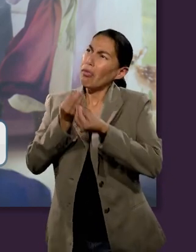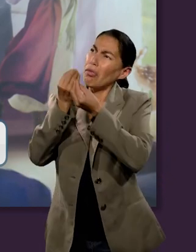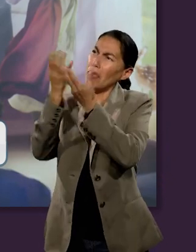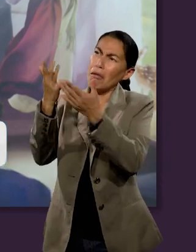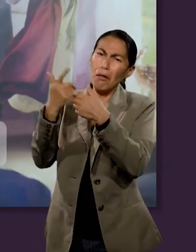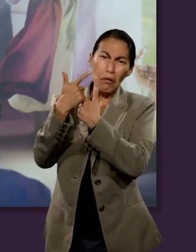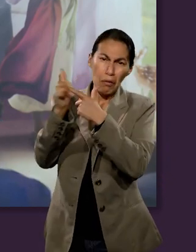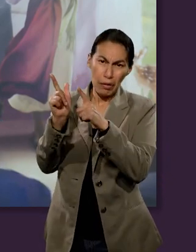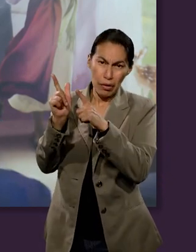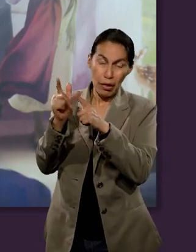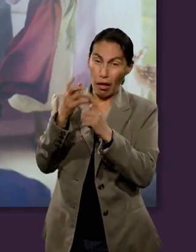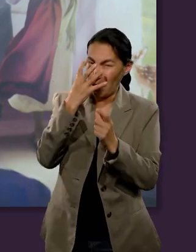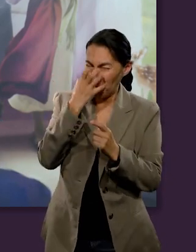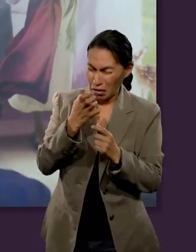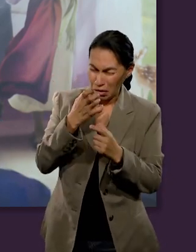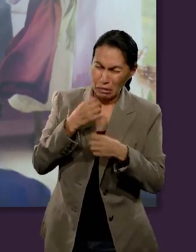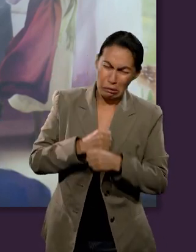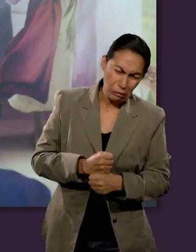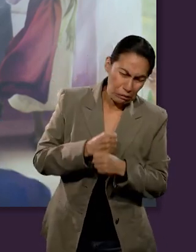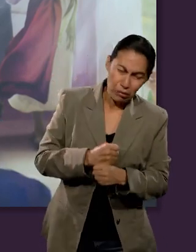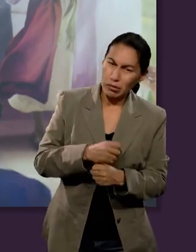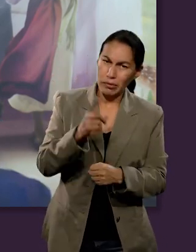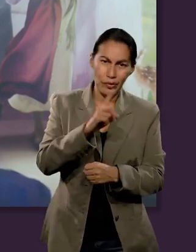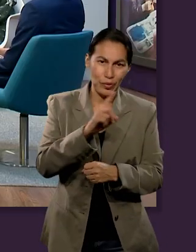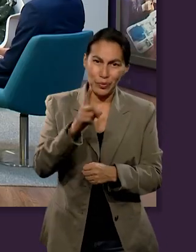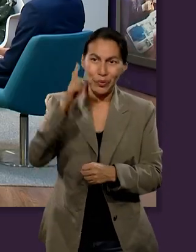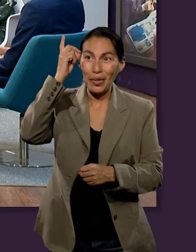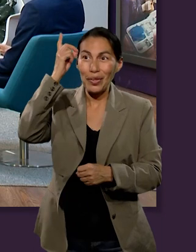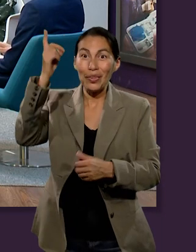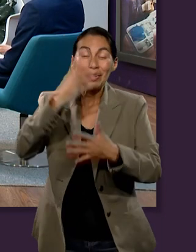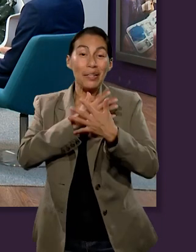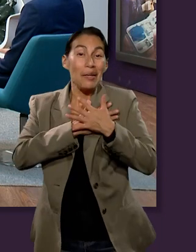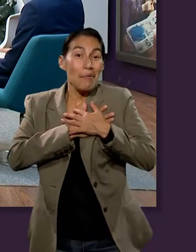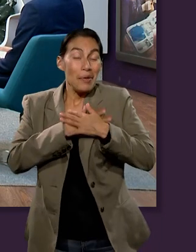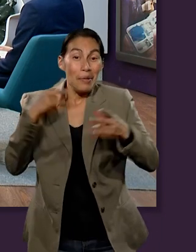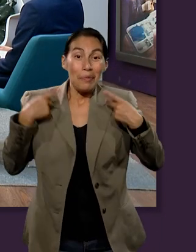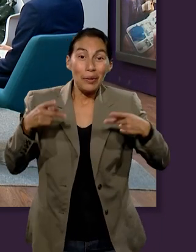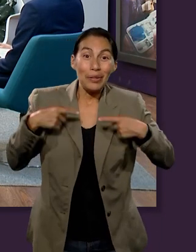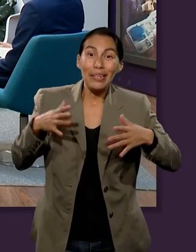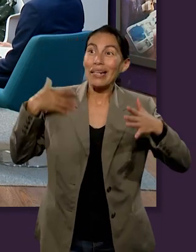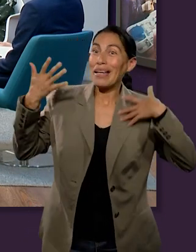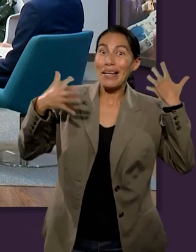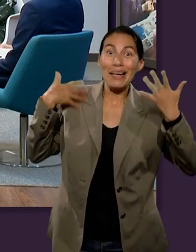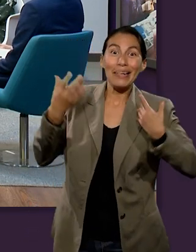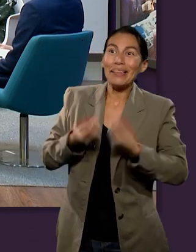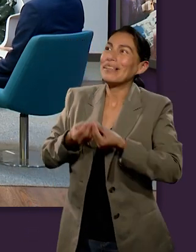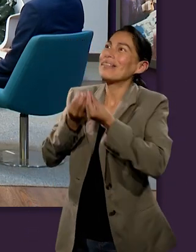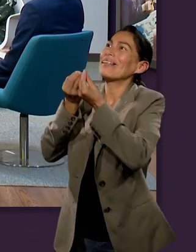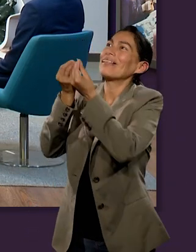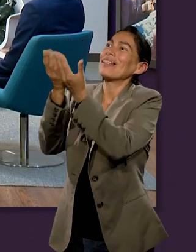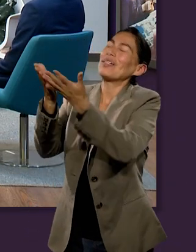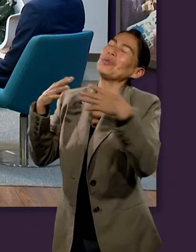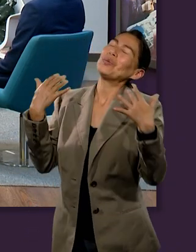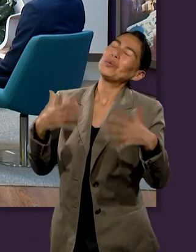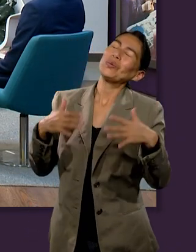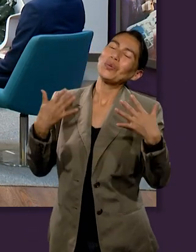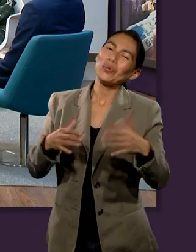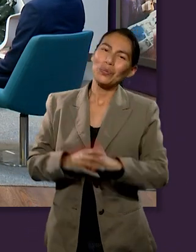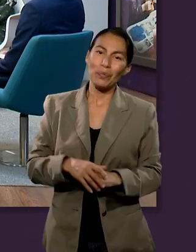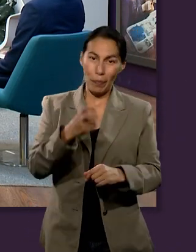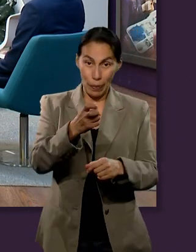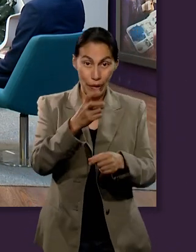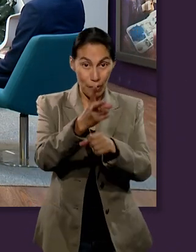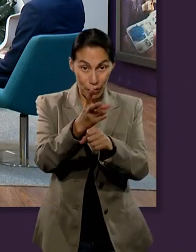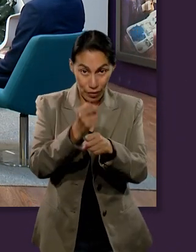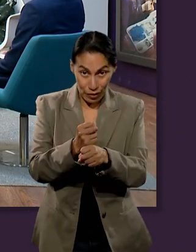tristeza ni por obligación, porque Dios ama al dador alegre. Esta es una invitación que rompe